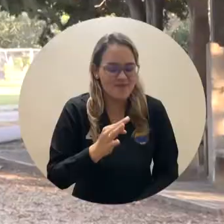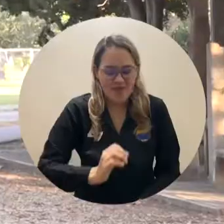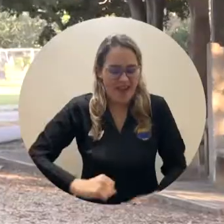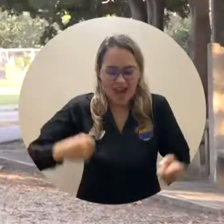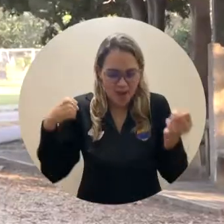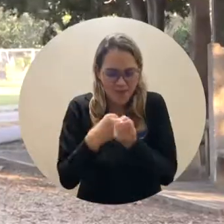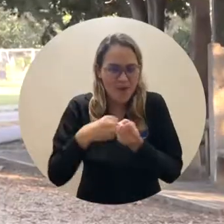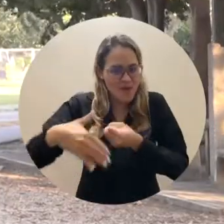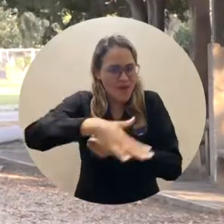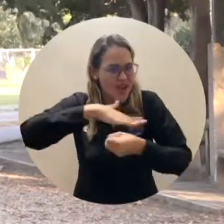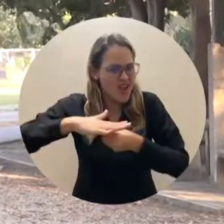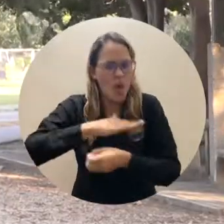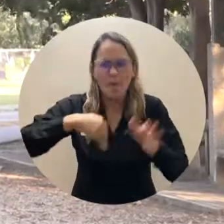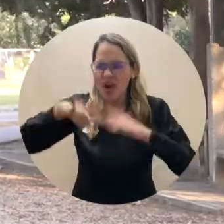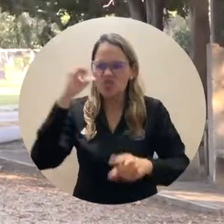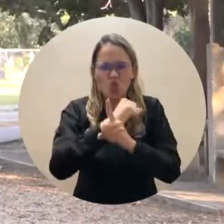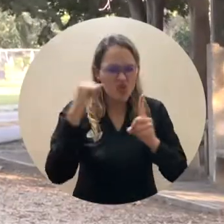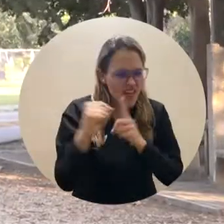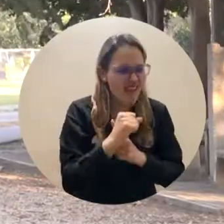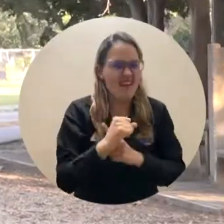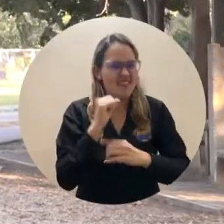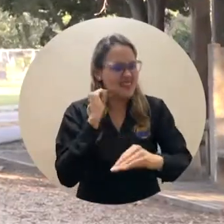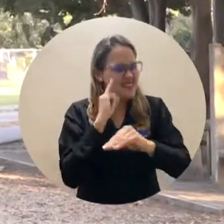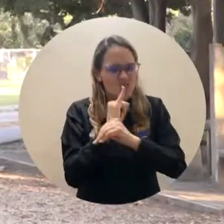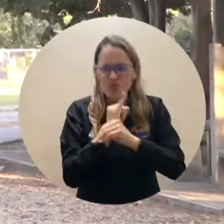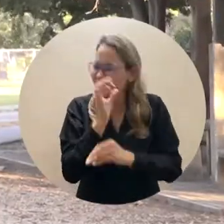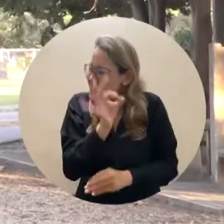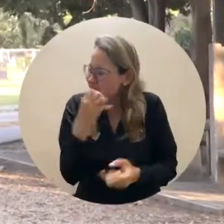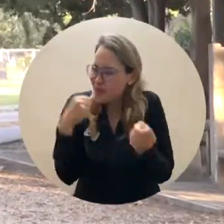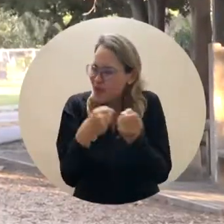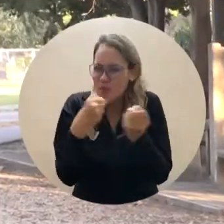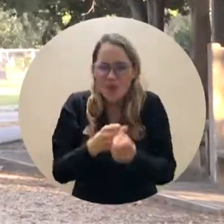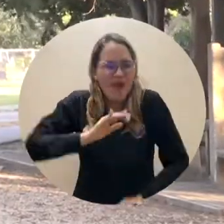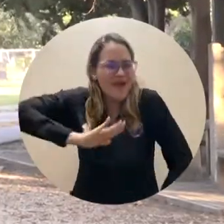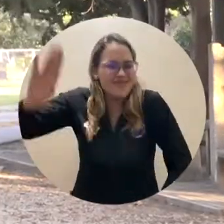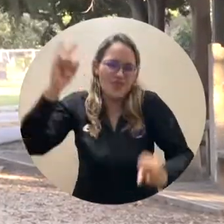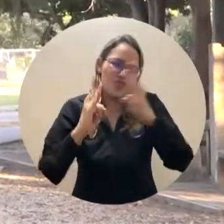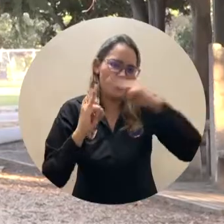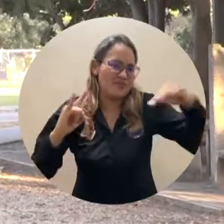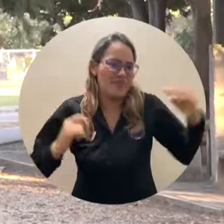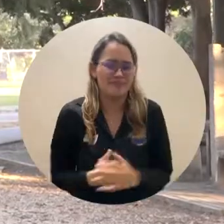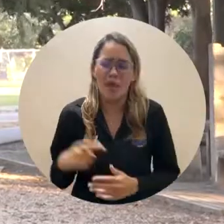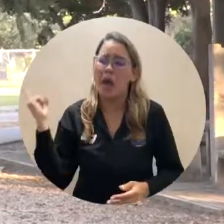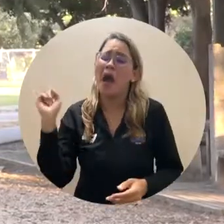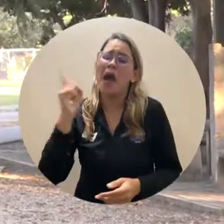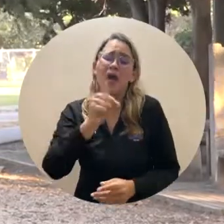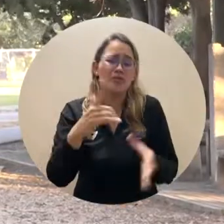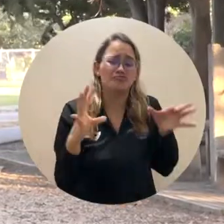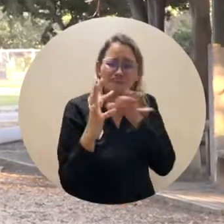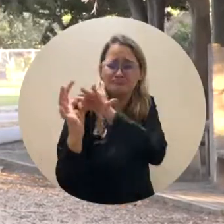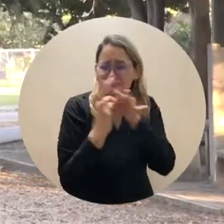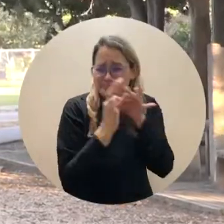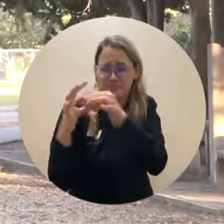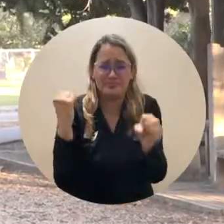un aliado de la región, del desarrollo regional y mucho más de los programas sociales del instituto, cuando desde hace muchos años se viene